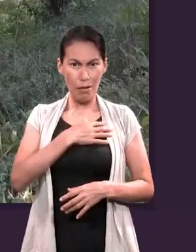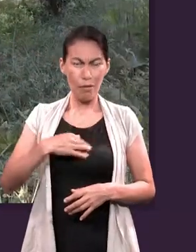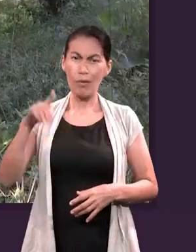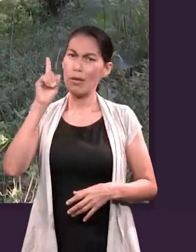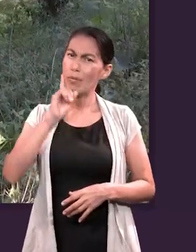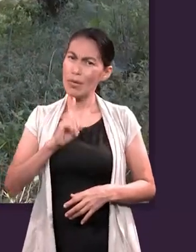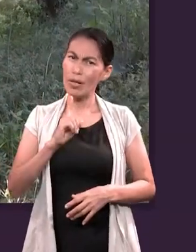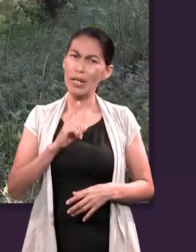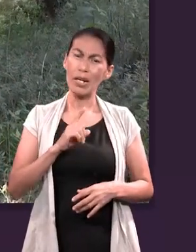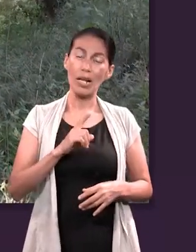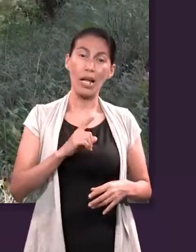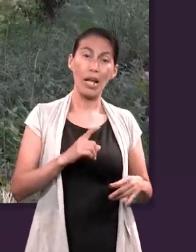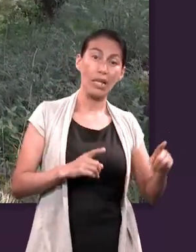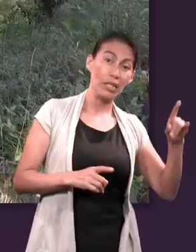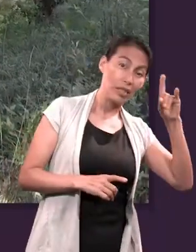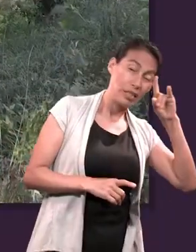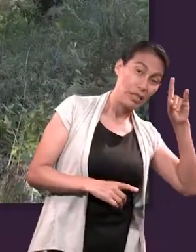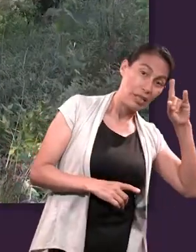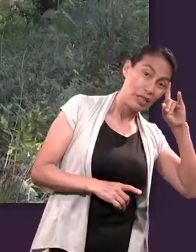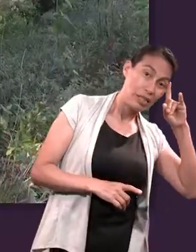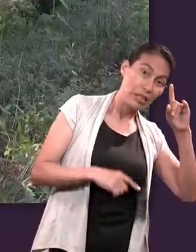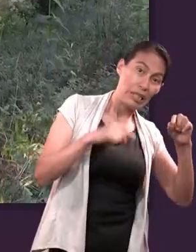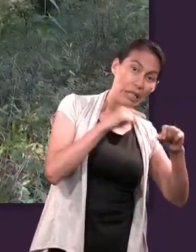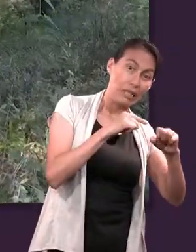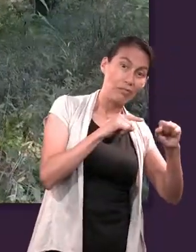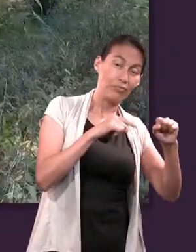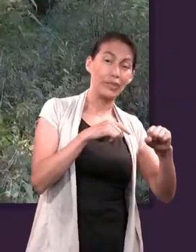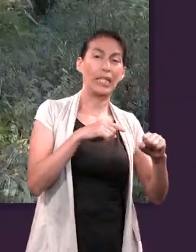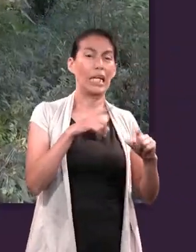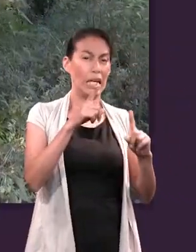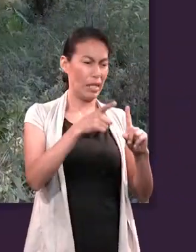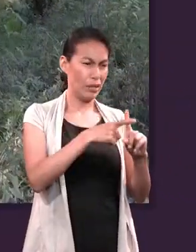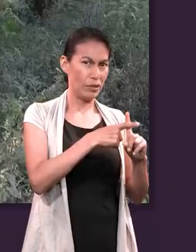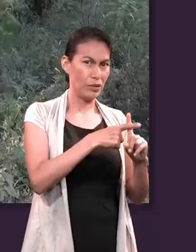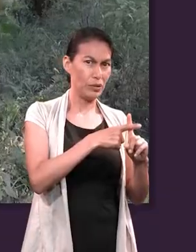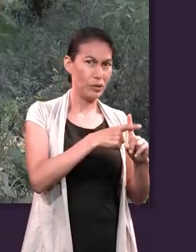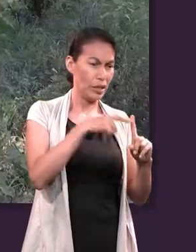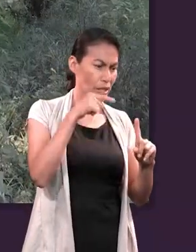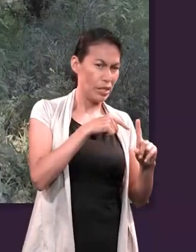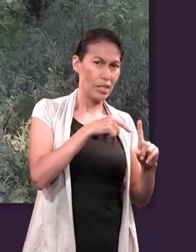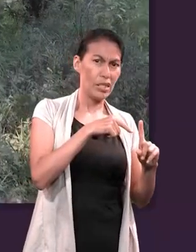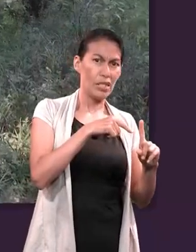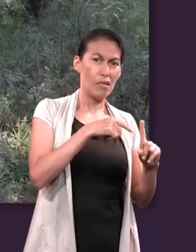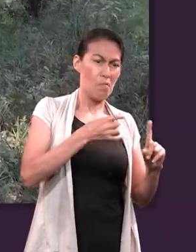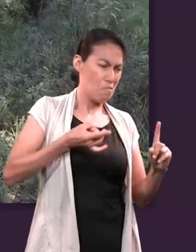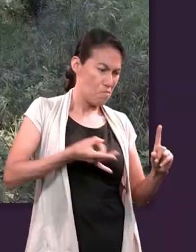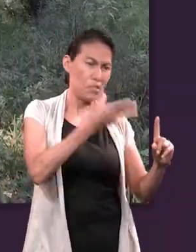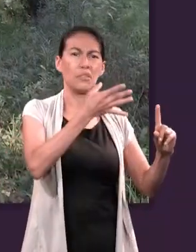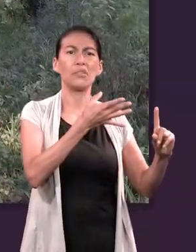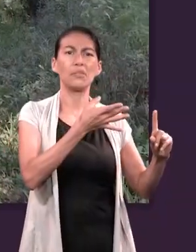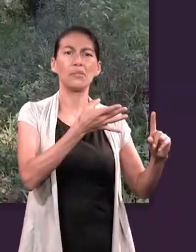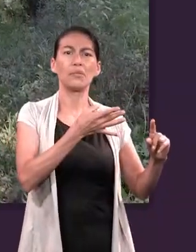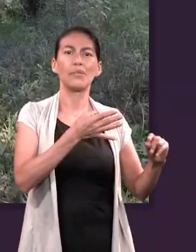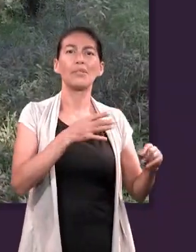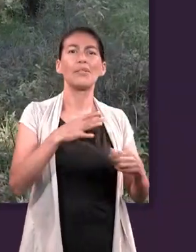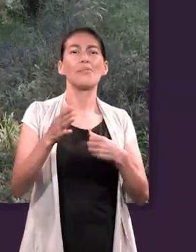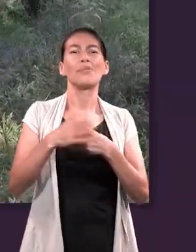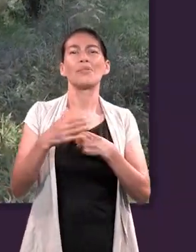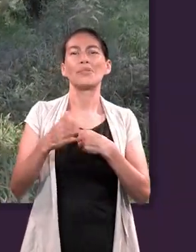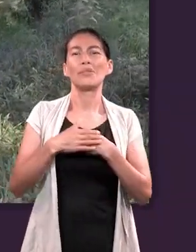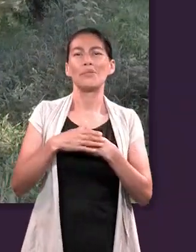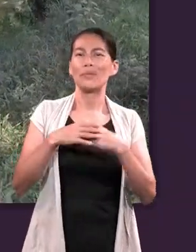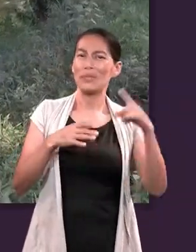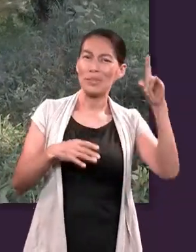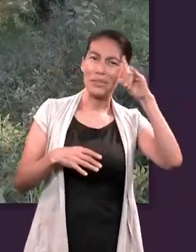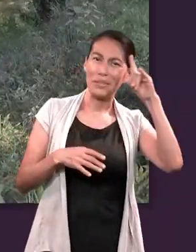de la mujer derrotó a Satanás en la cruz del Calvario y le aplastó la cabeza. Es un enemigo vencido y añoramos el día en